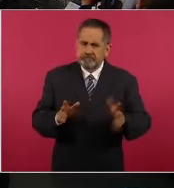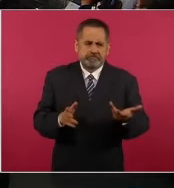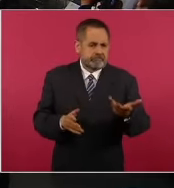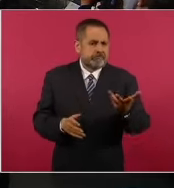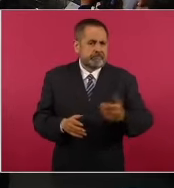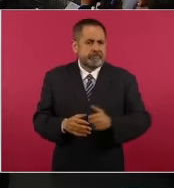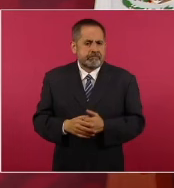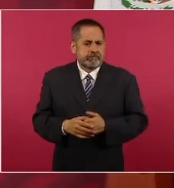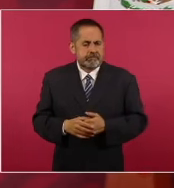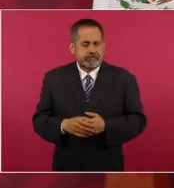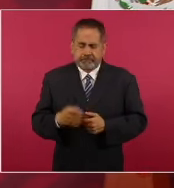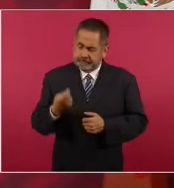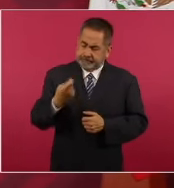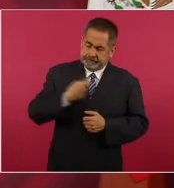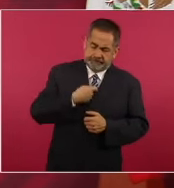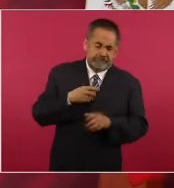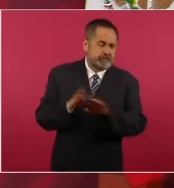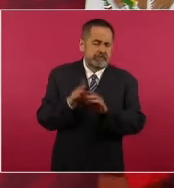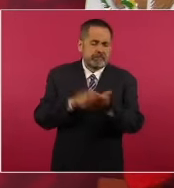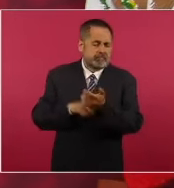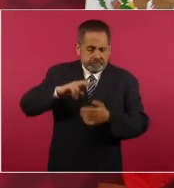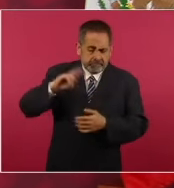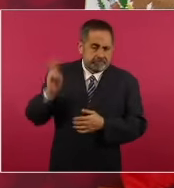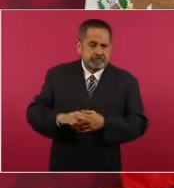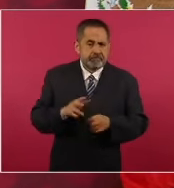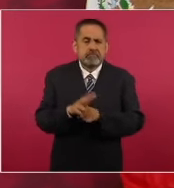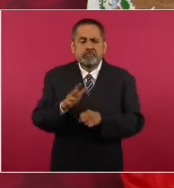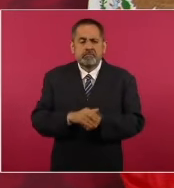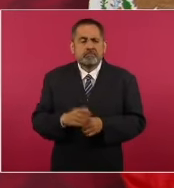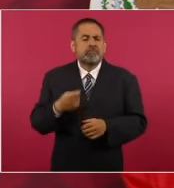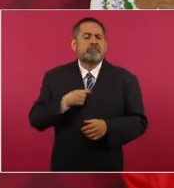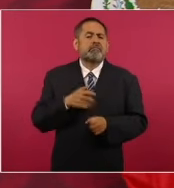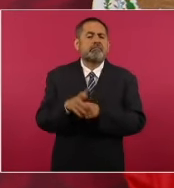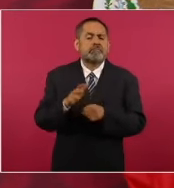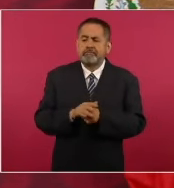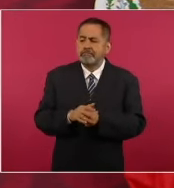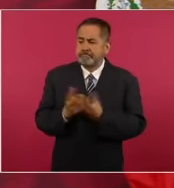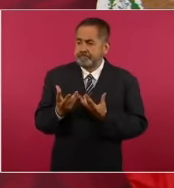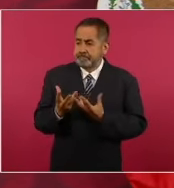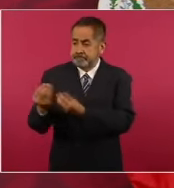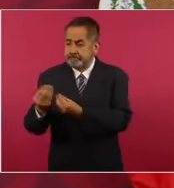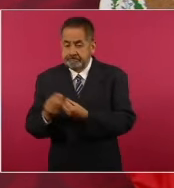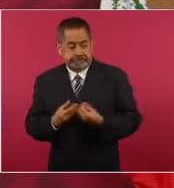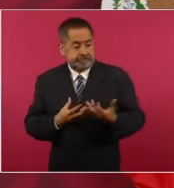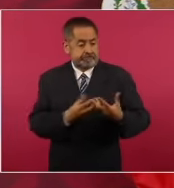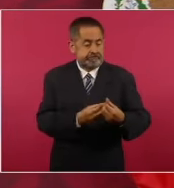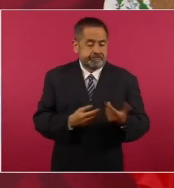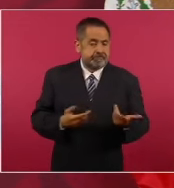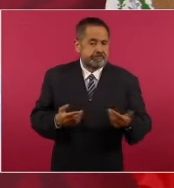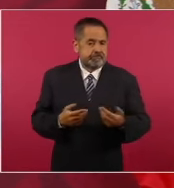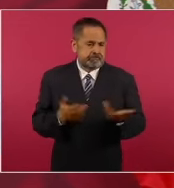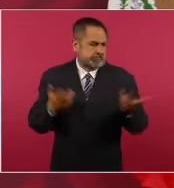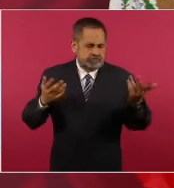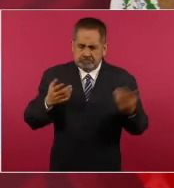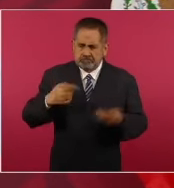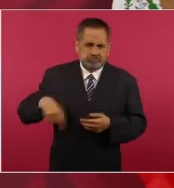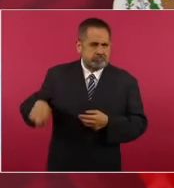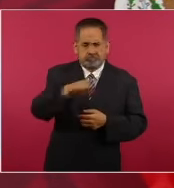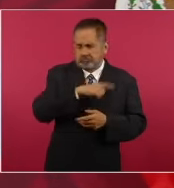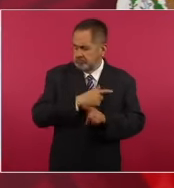cómo somos realmente, qué somos, y tener libertad,